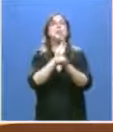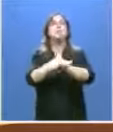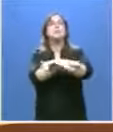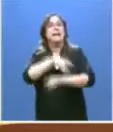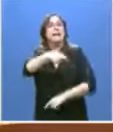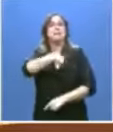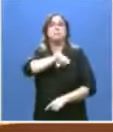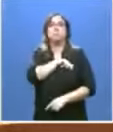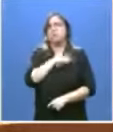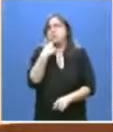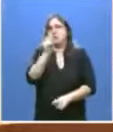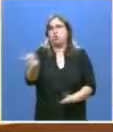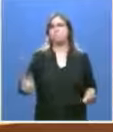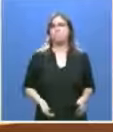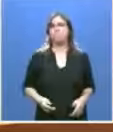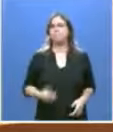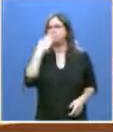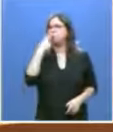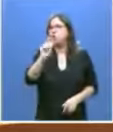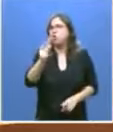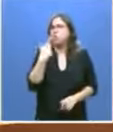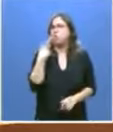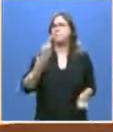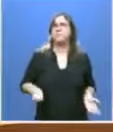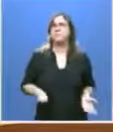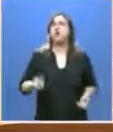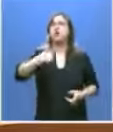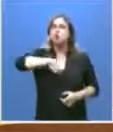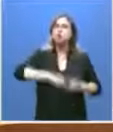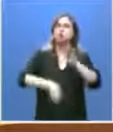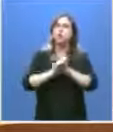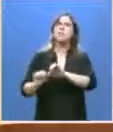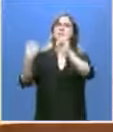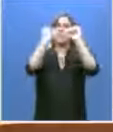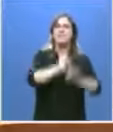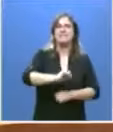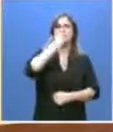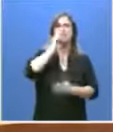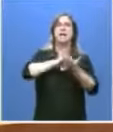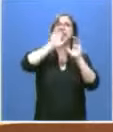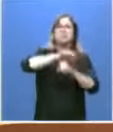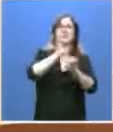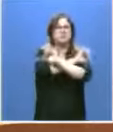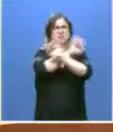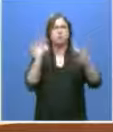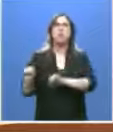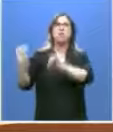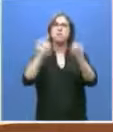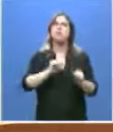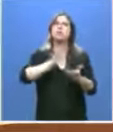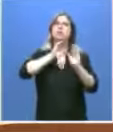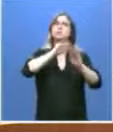socialista de España. Pues ya les digo que para eso no cuenten con nosotros. No cuenten con nosotros. Nosotros vamos a defender los intereses de Castilla y León, claro que sí,